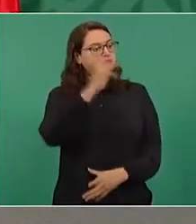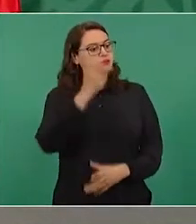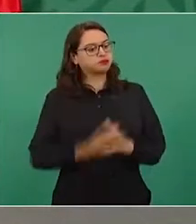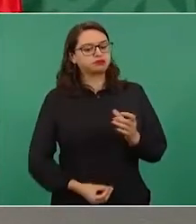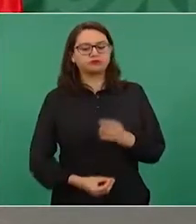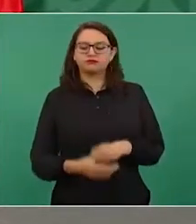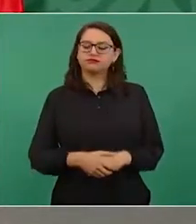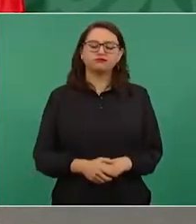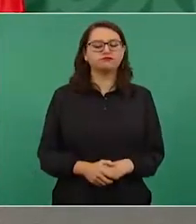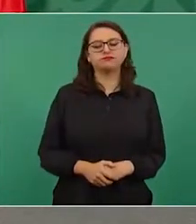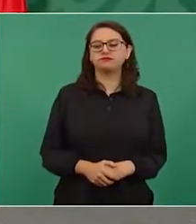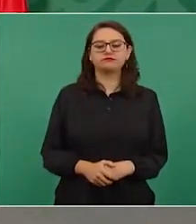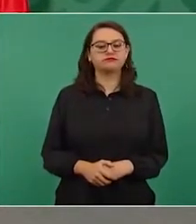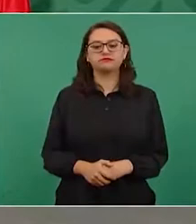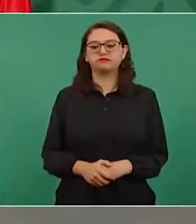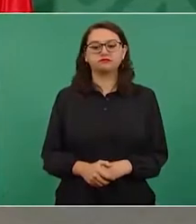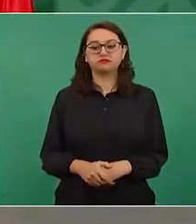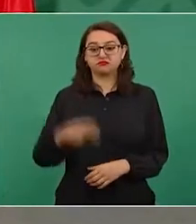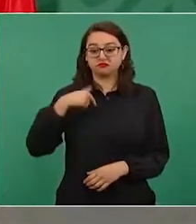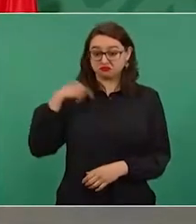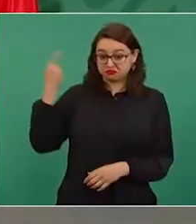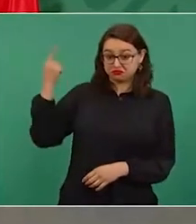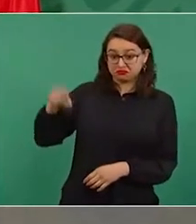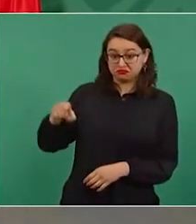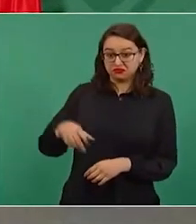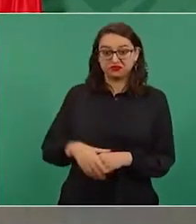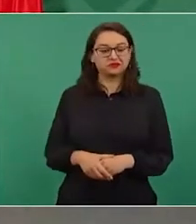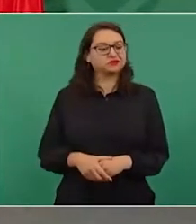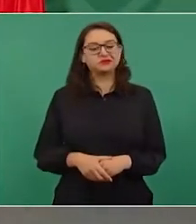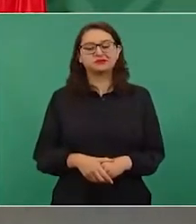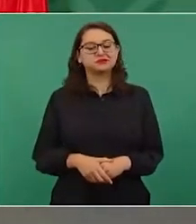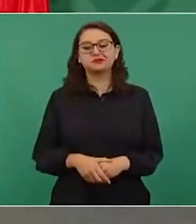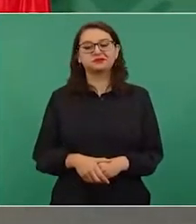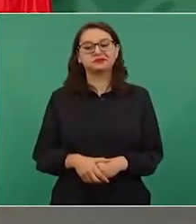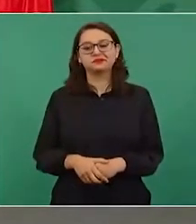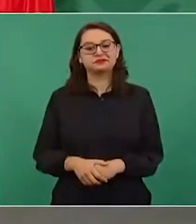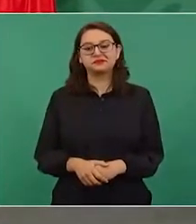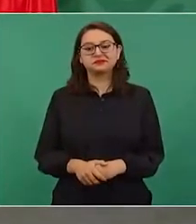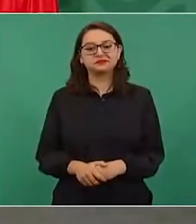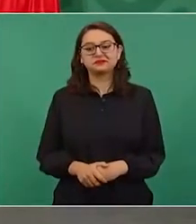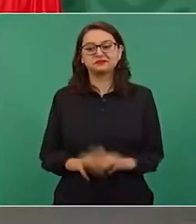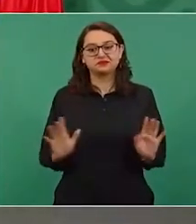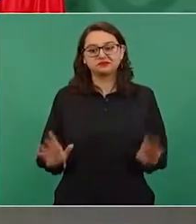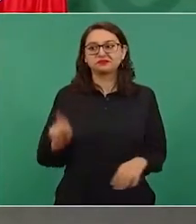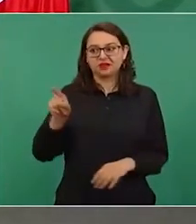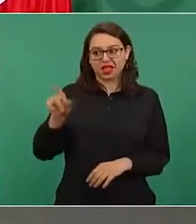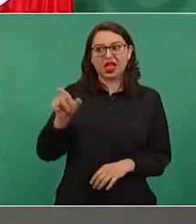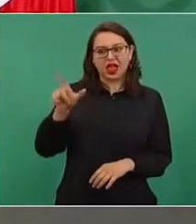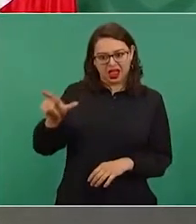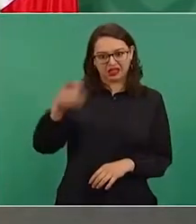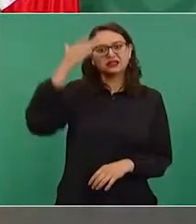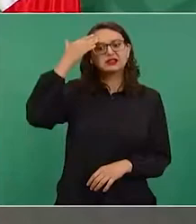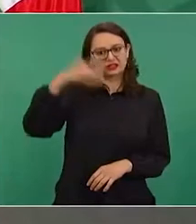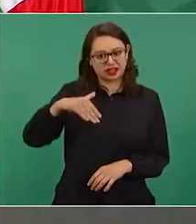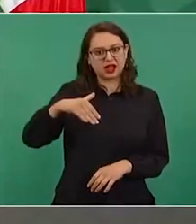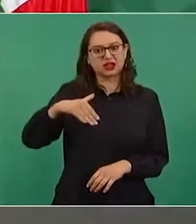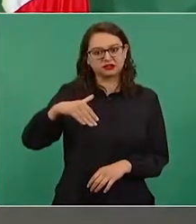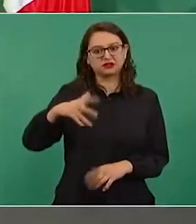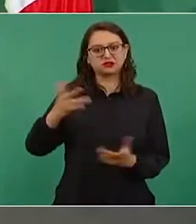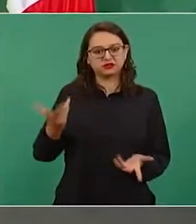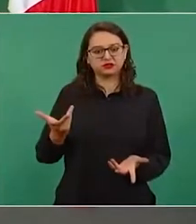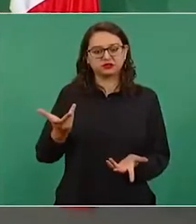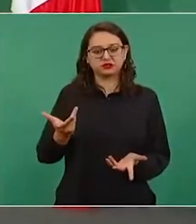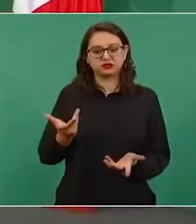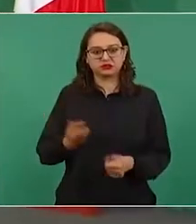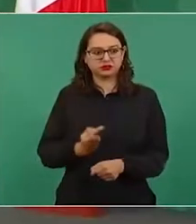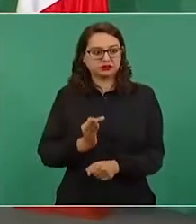por consigna. Sabe que es un